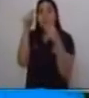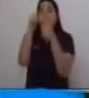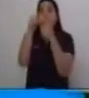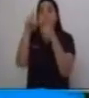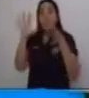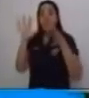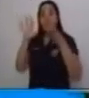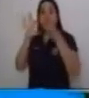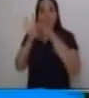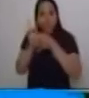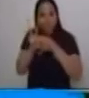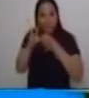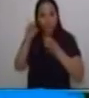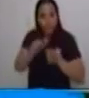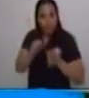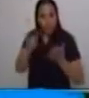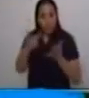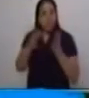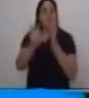ejemplos